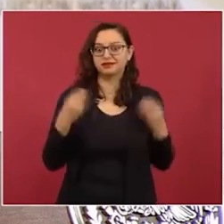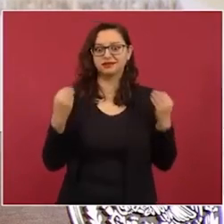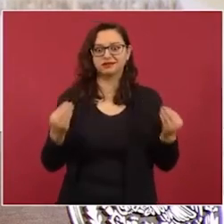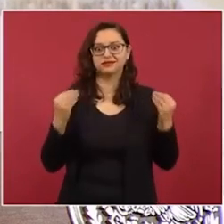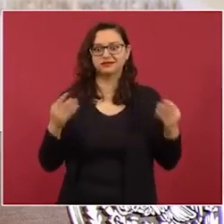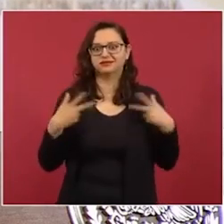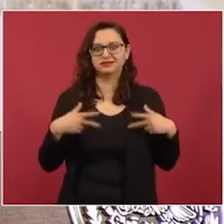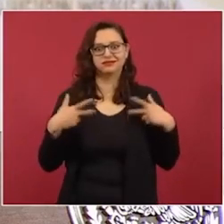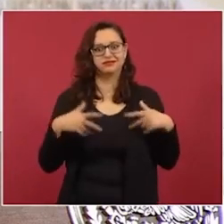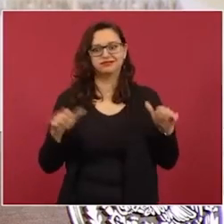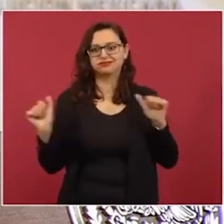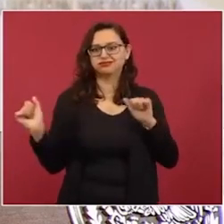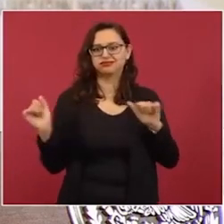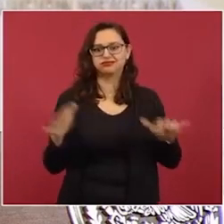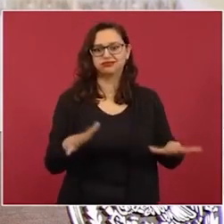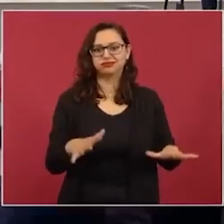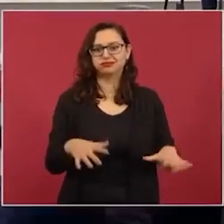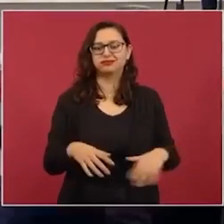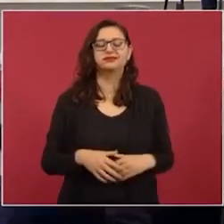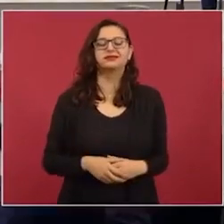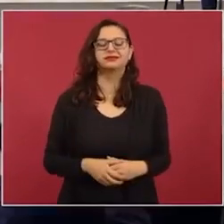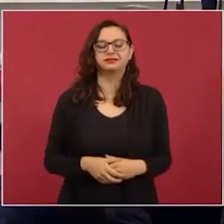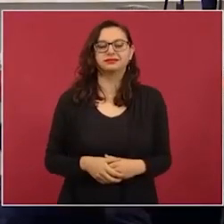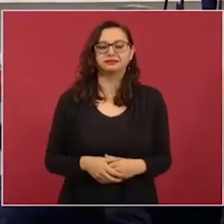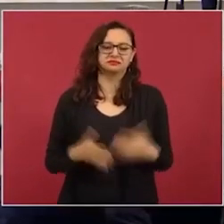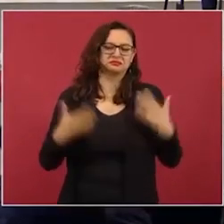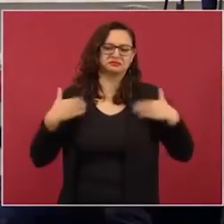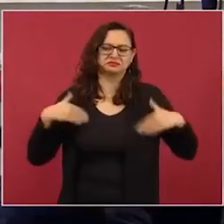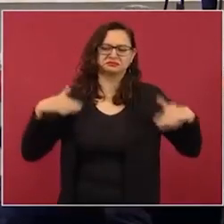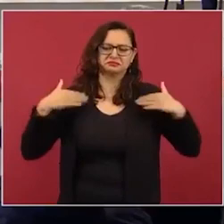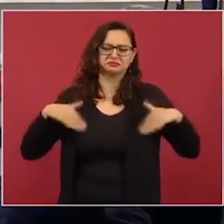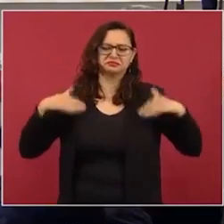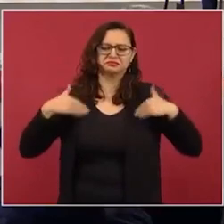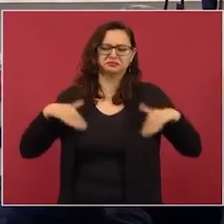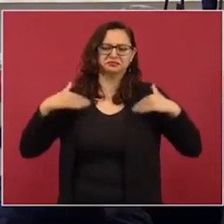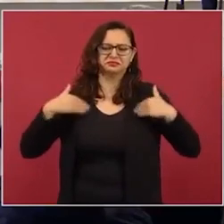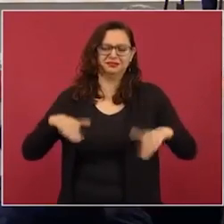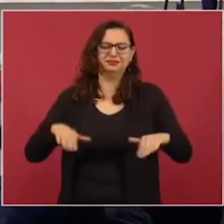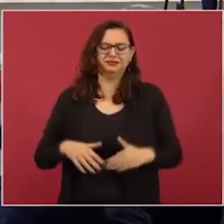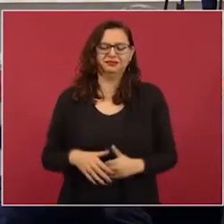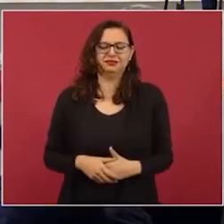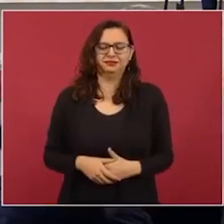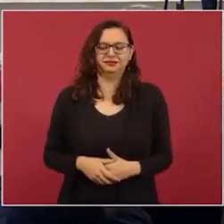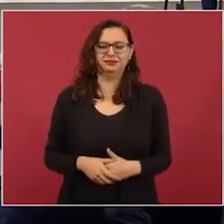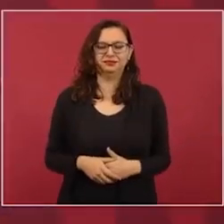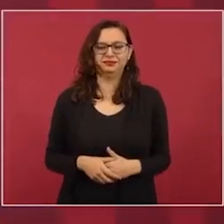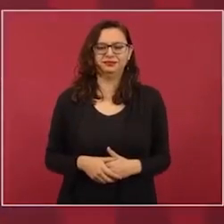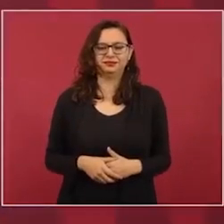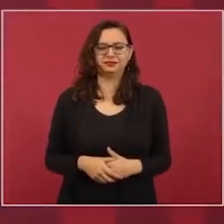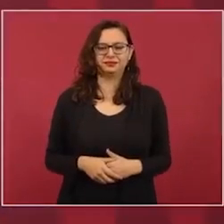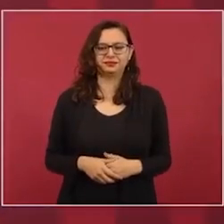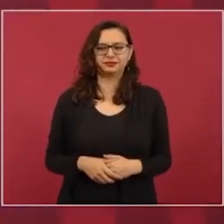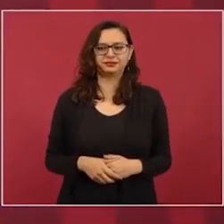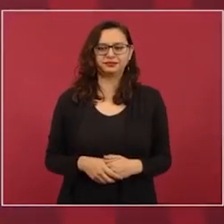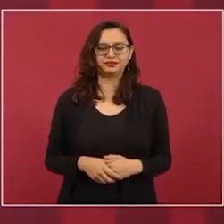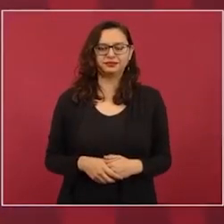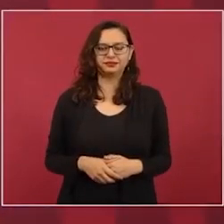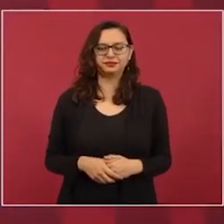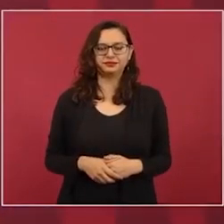muchos, muchos. Y fue un paseo. Sí. Y se hizo porque